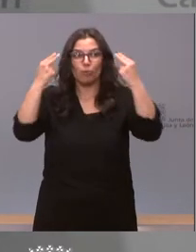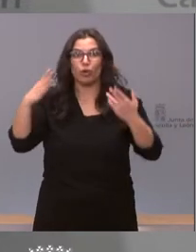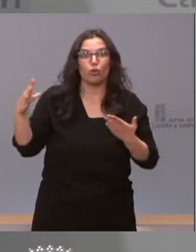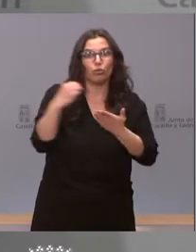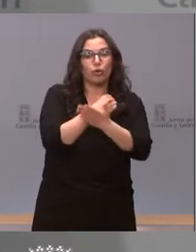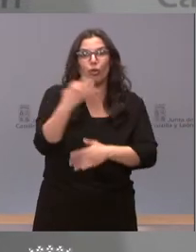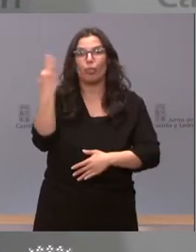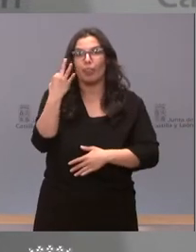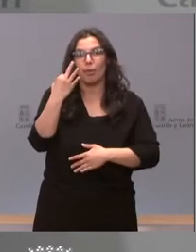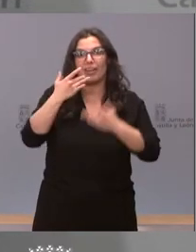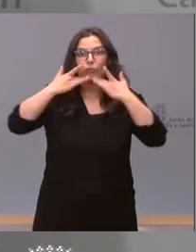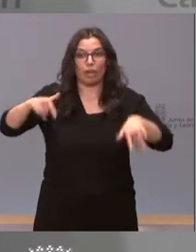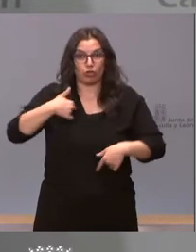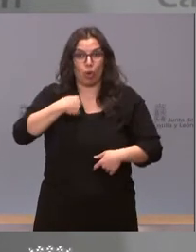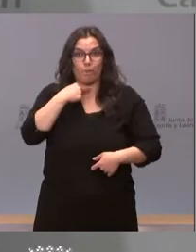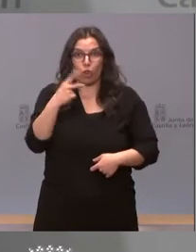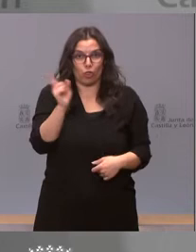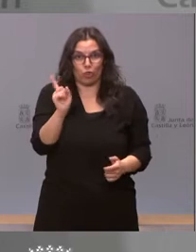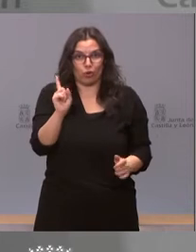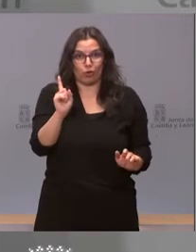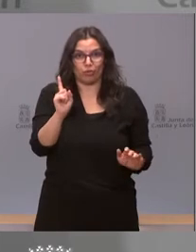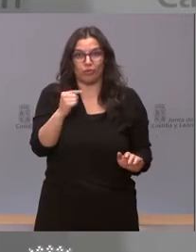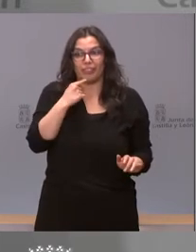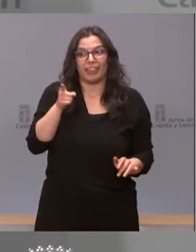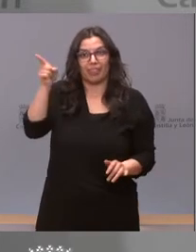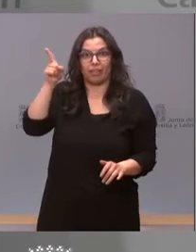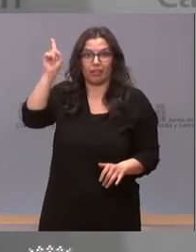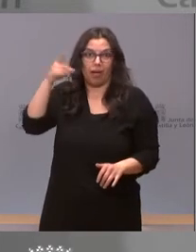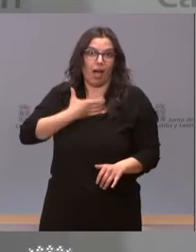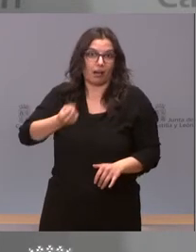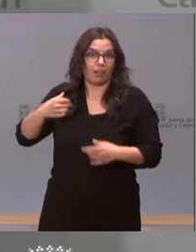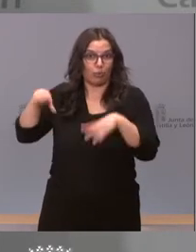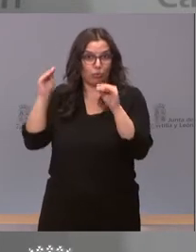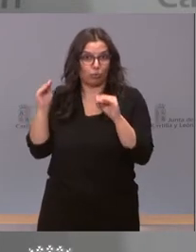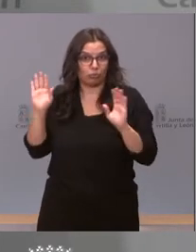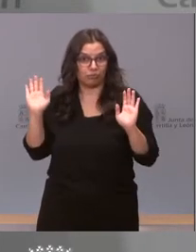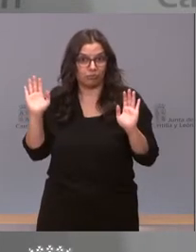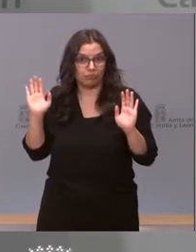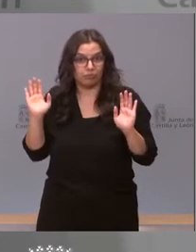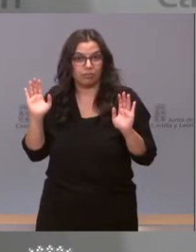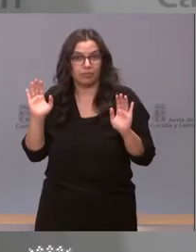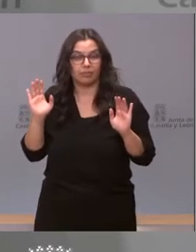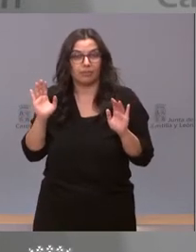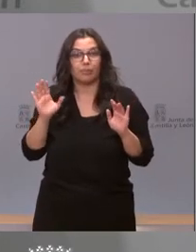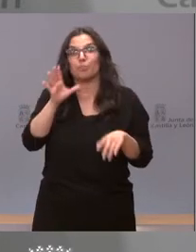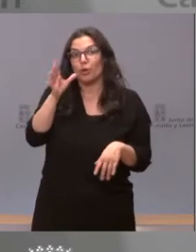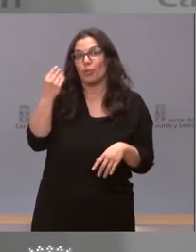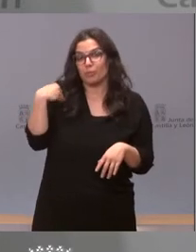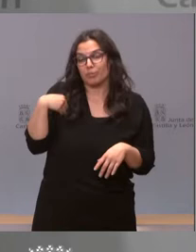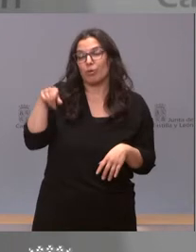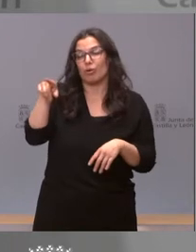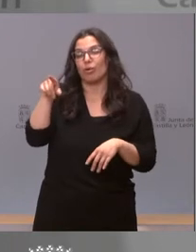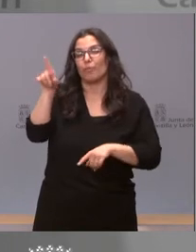servir para esto. No lo digo yo, lo dice Daniel de la Rosa, alcalde de Burgos, a raíz de